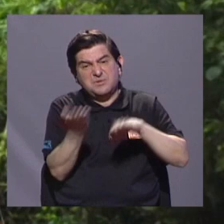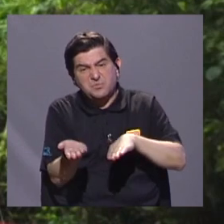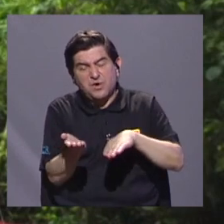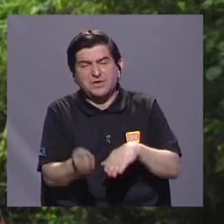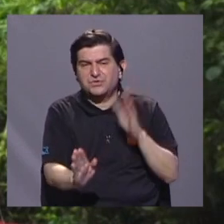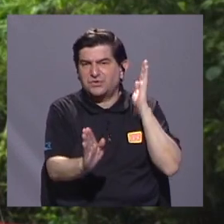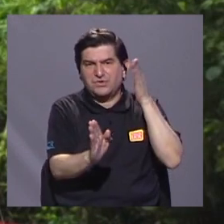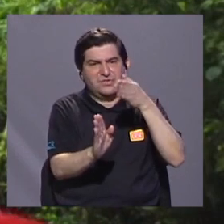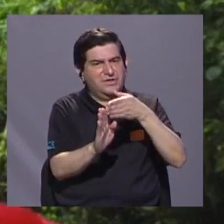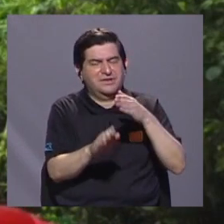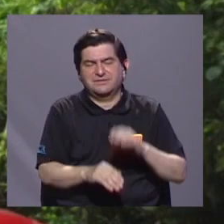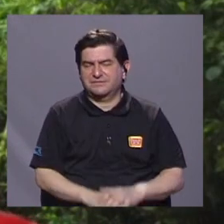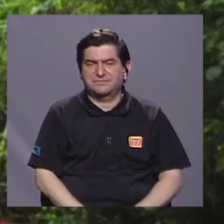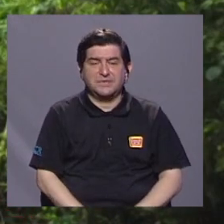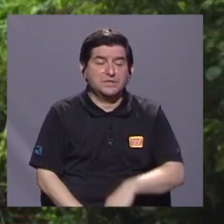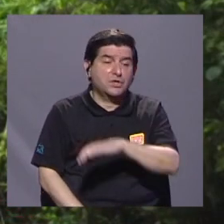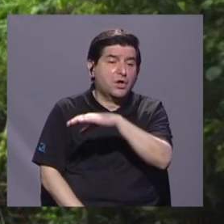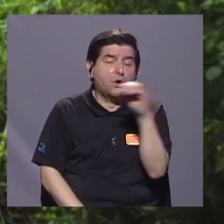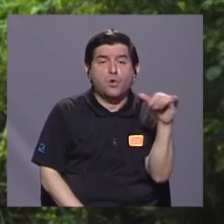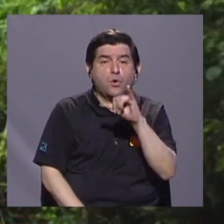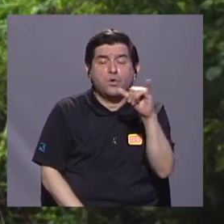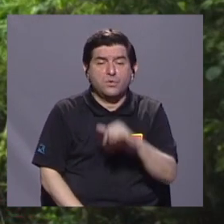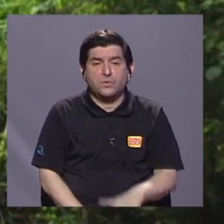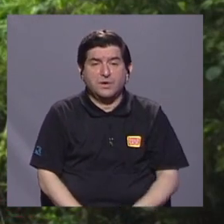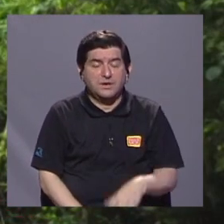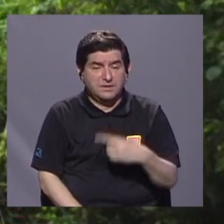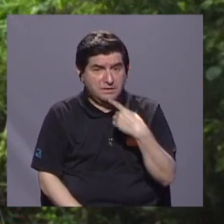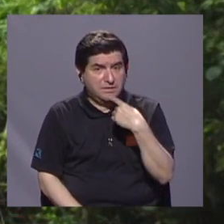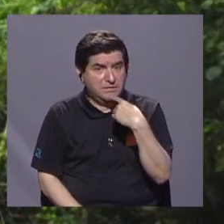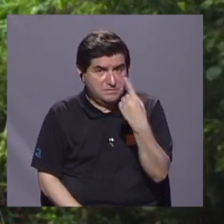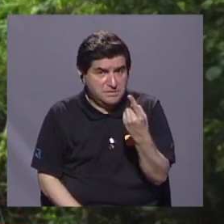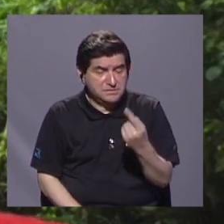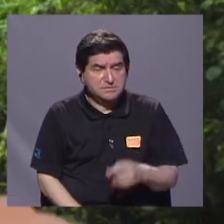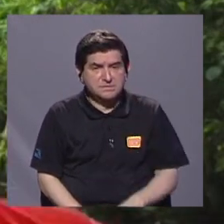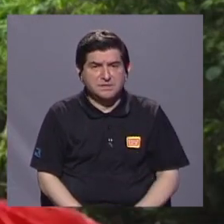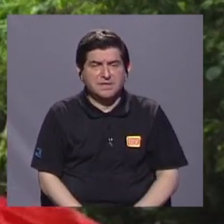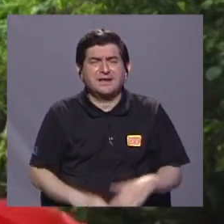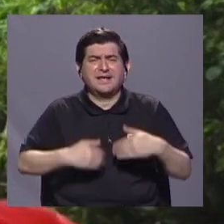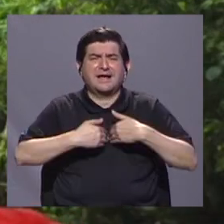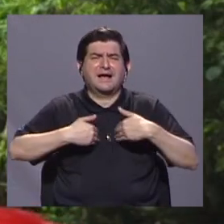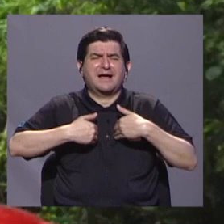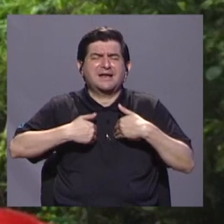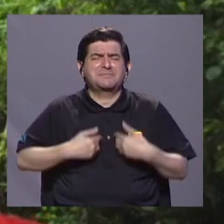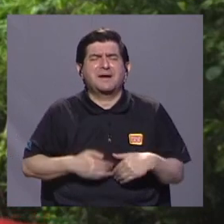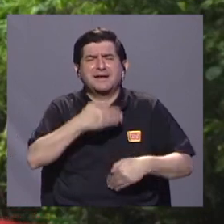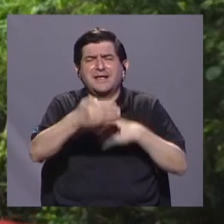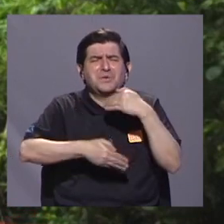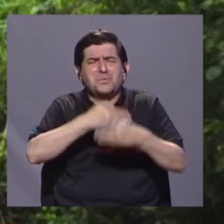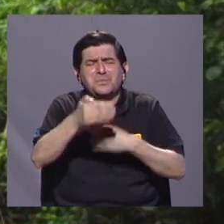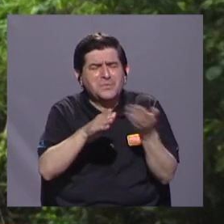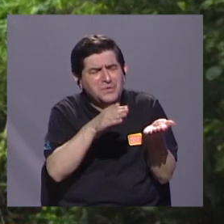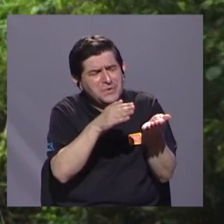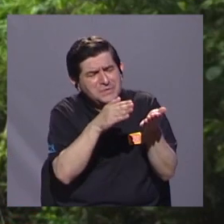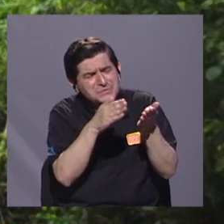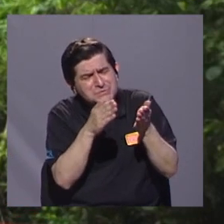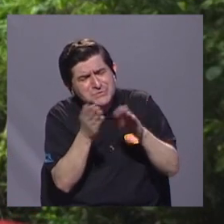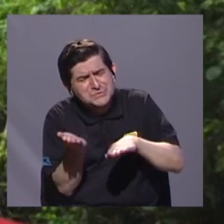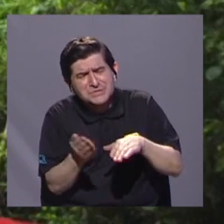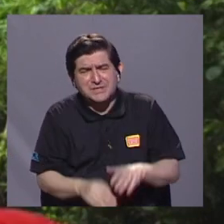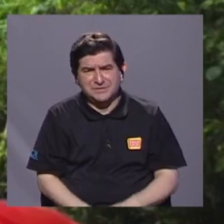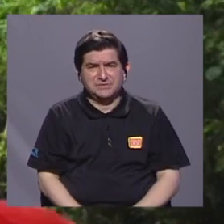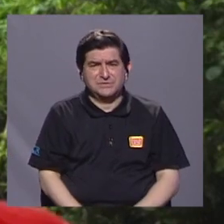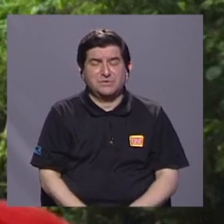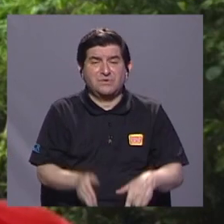en el cableado o también reportan el animal agonizando, ya sea en cableado o a veces